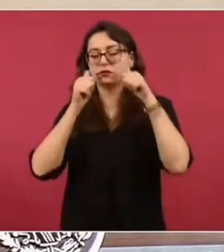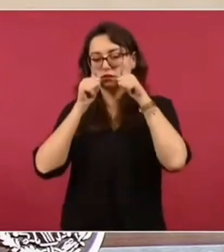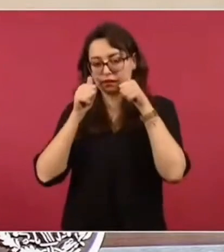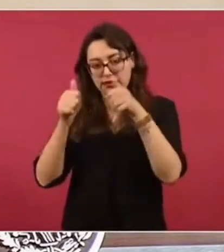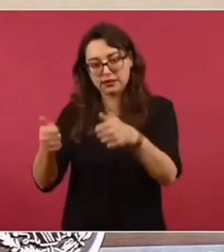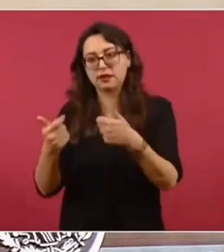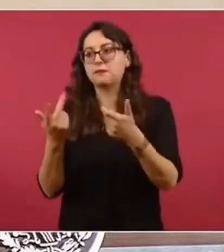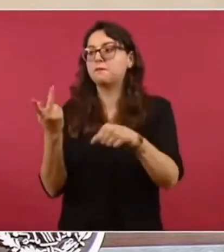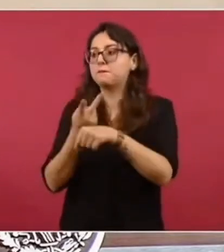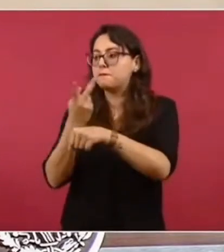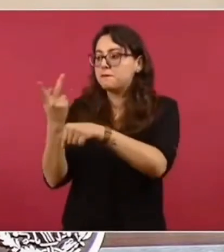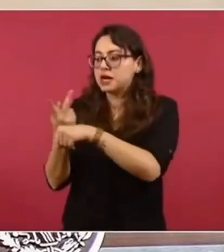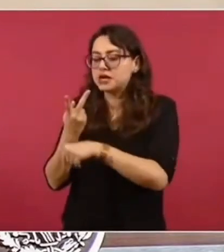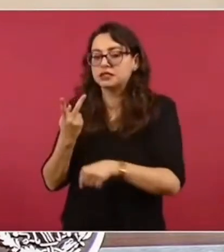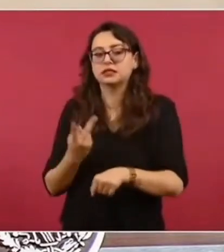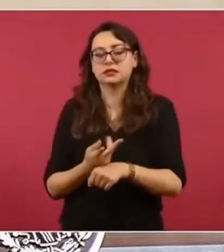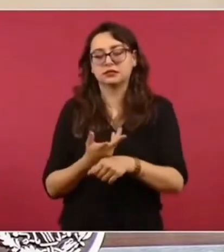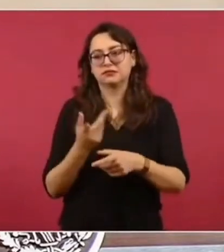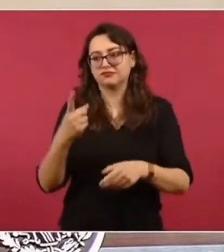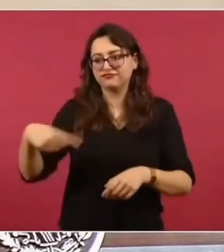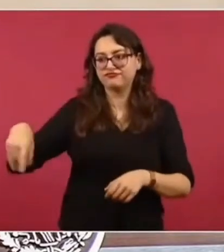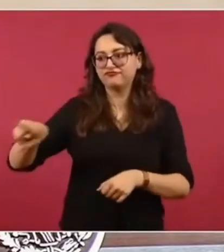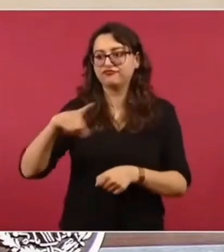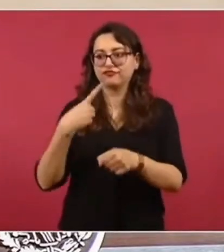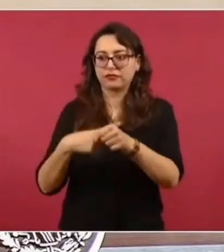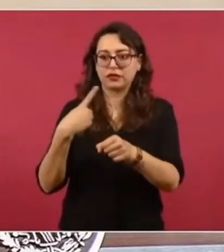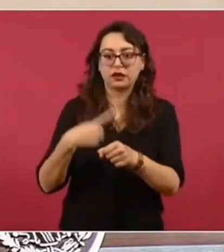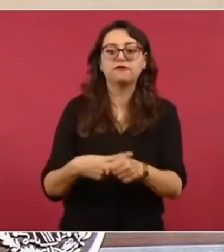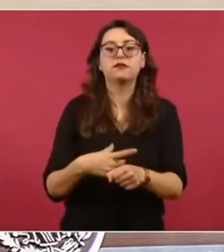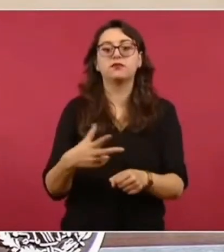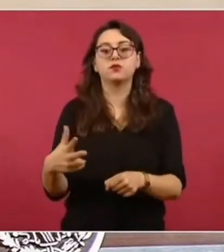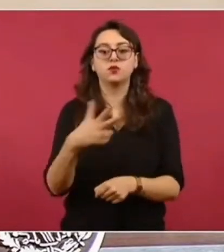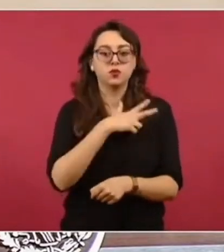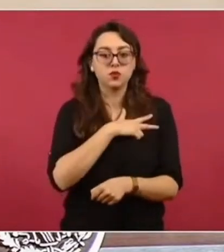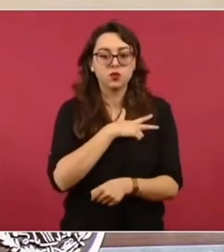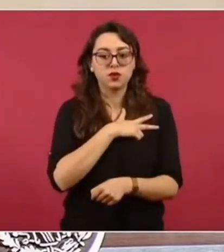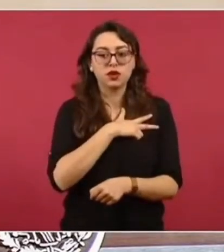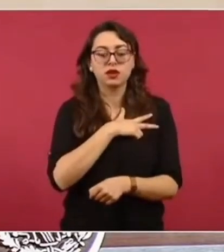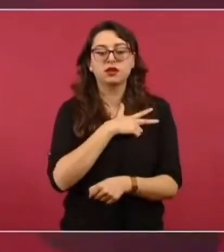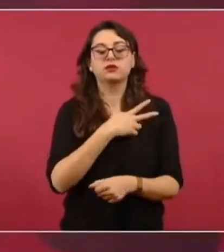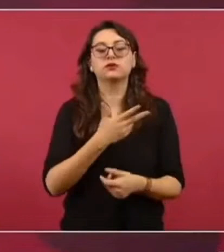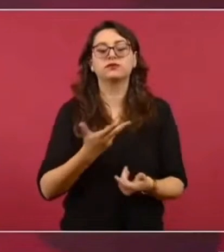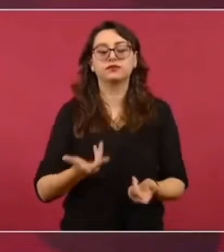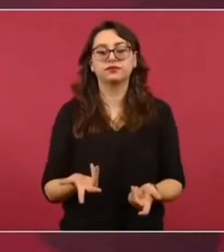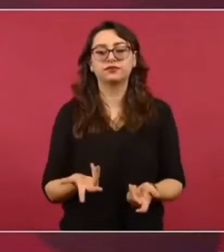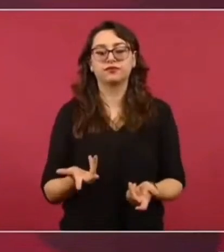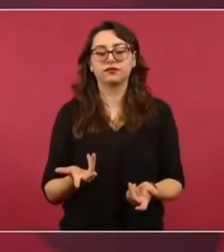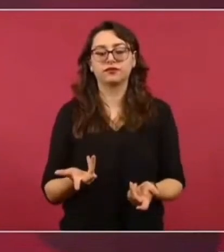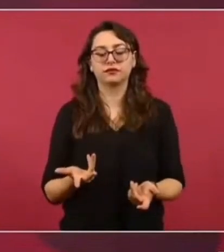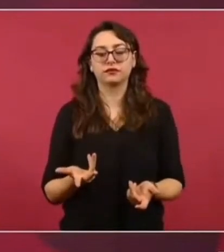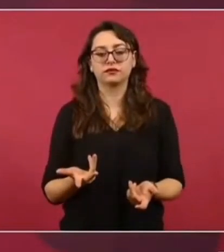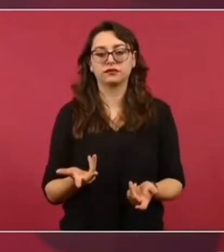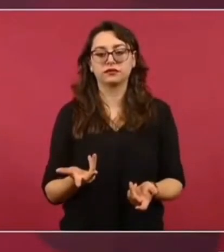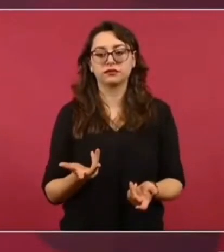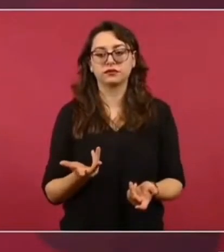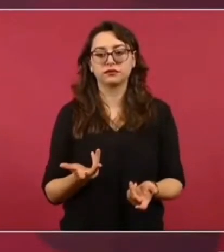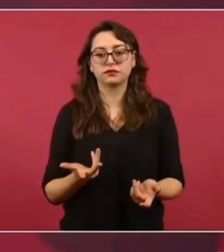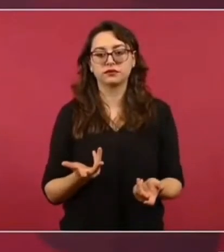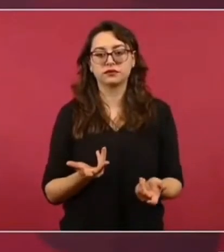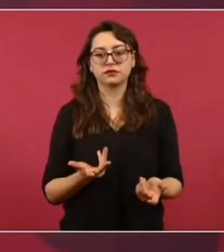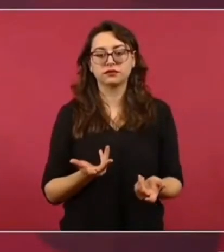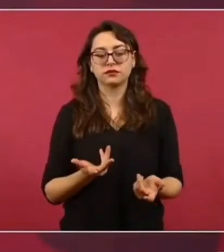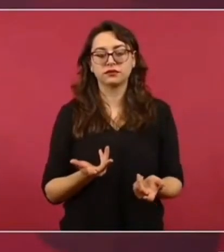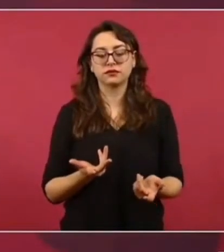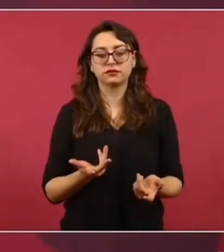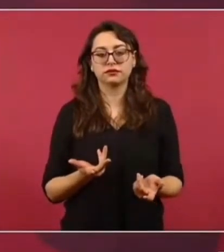enfermos, a los heridos, el que se les